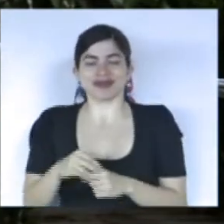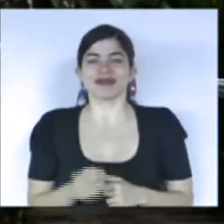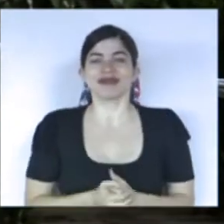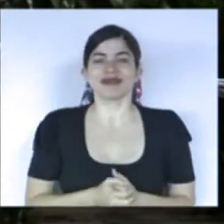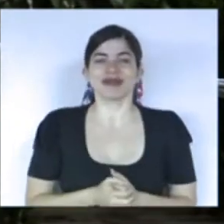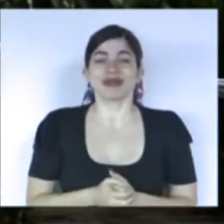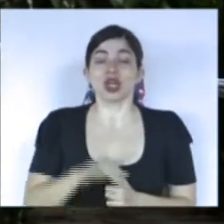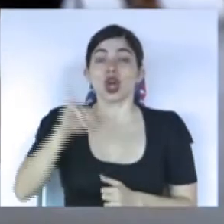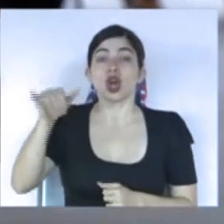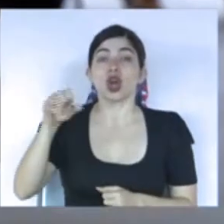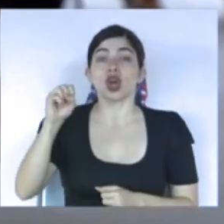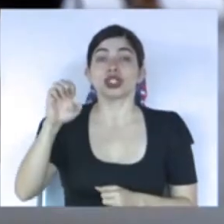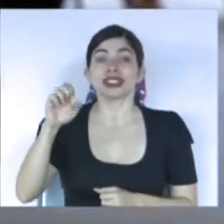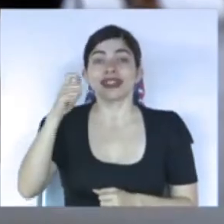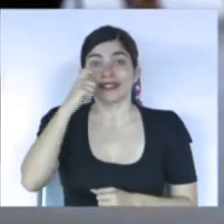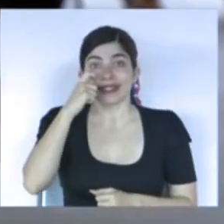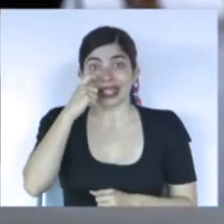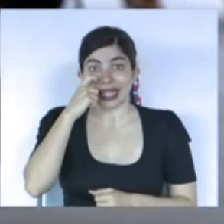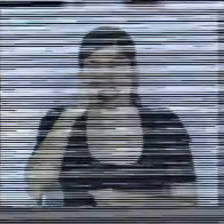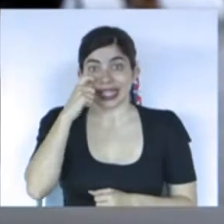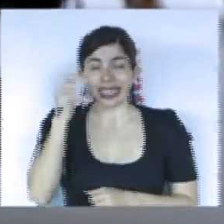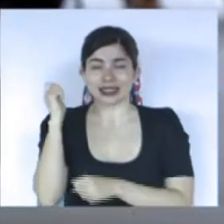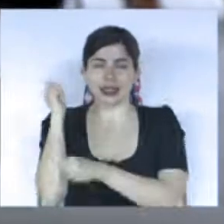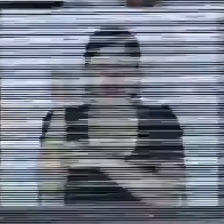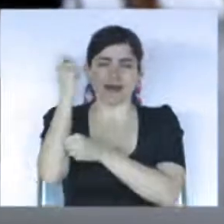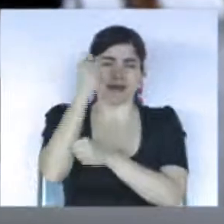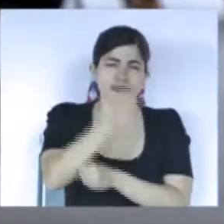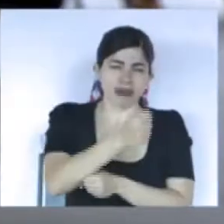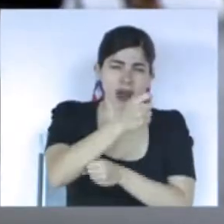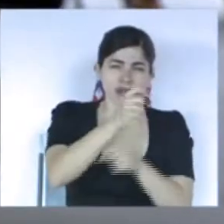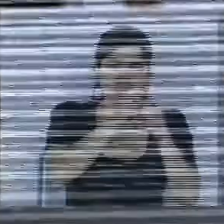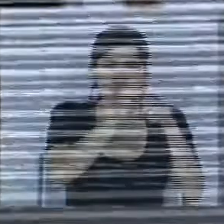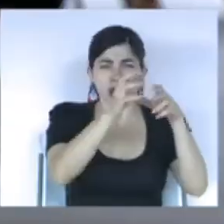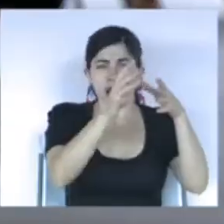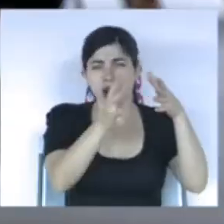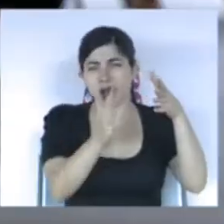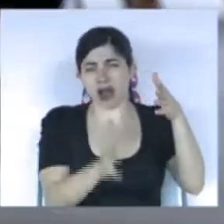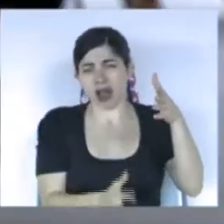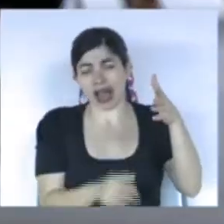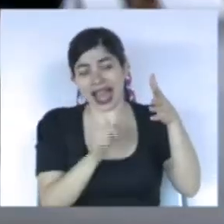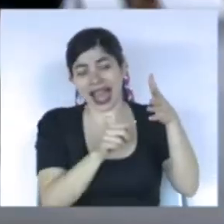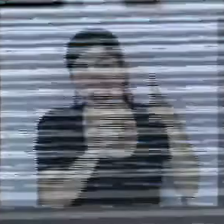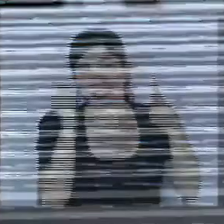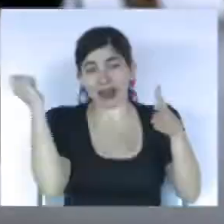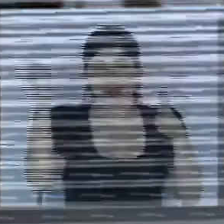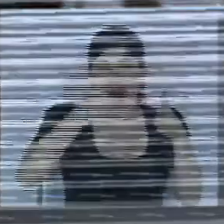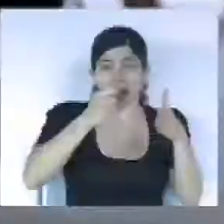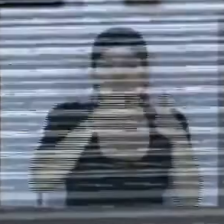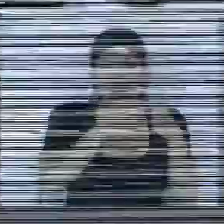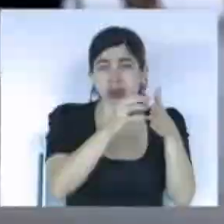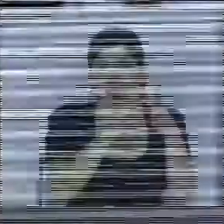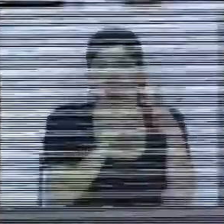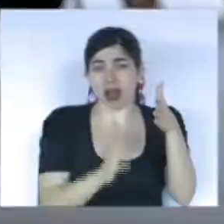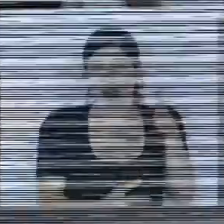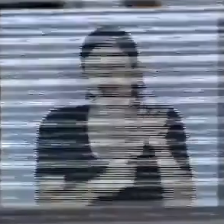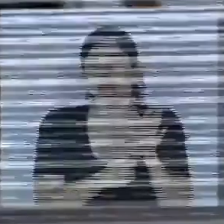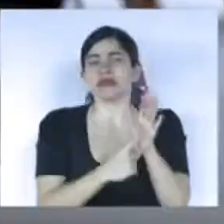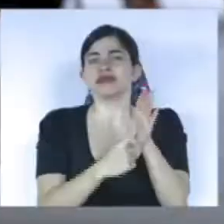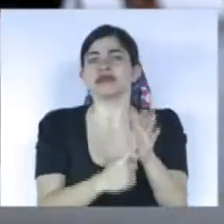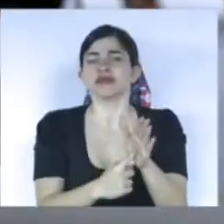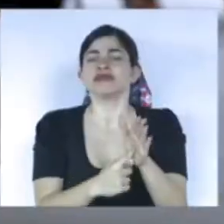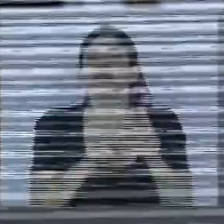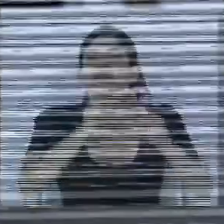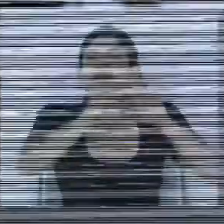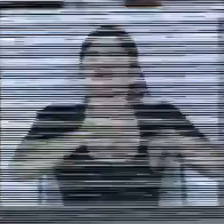Don José Figueres Ferrer dio el mazazo que ejemplificaba la abolición del ejército como un gesto de